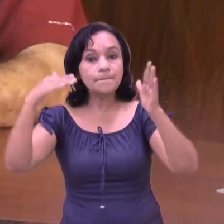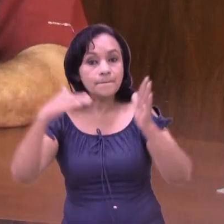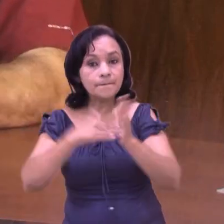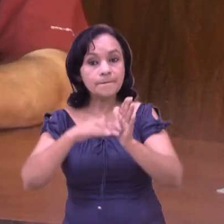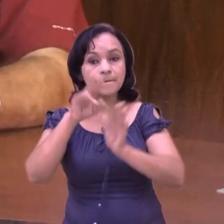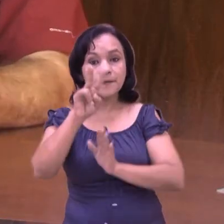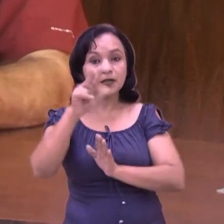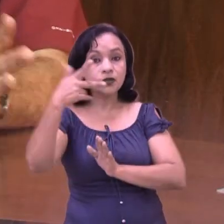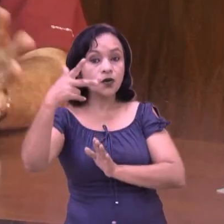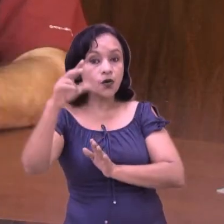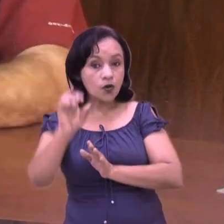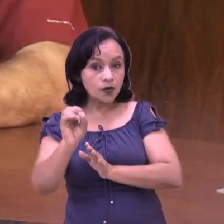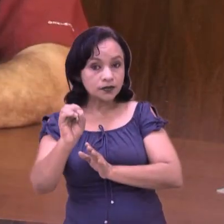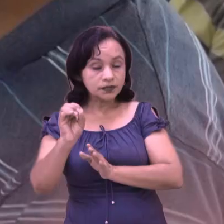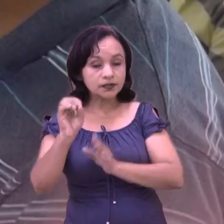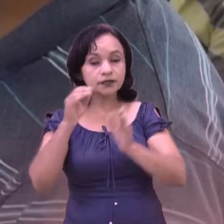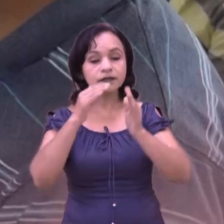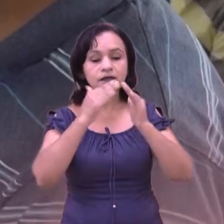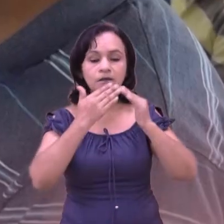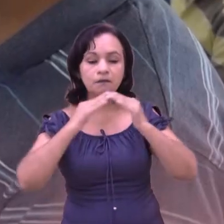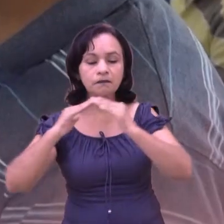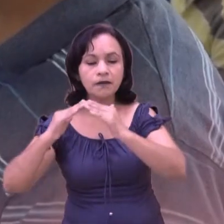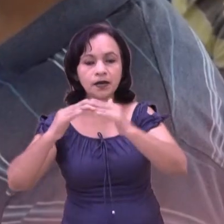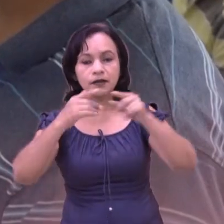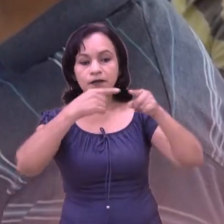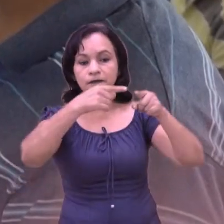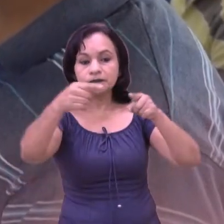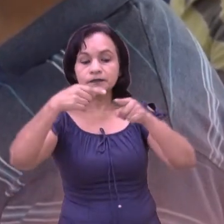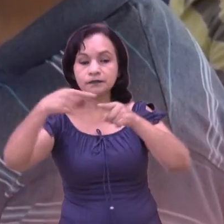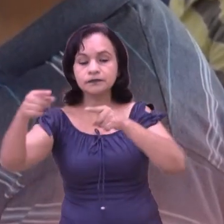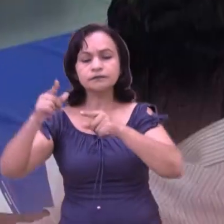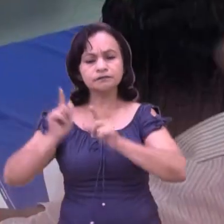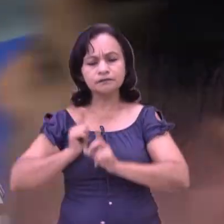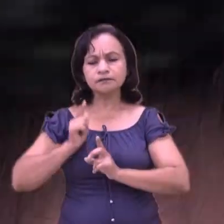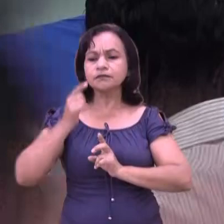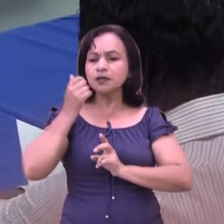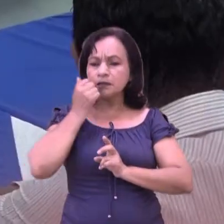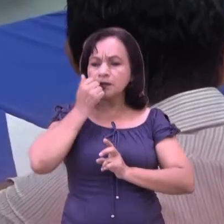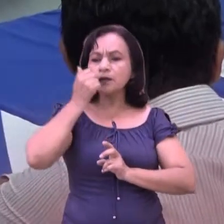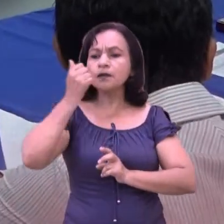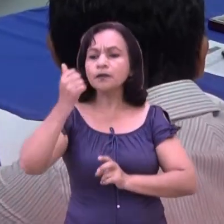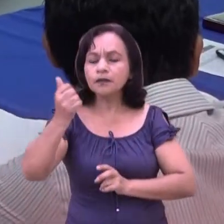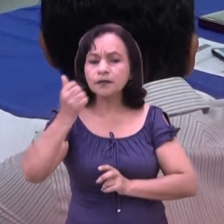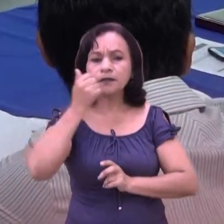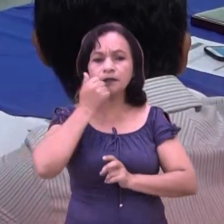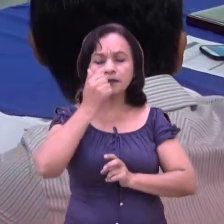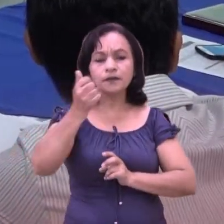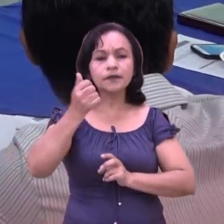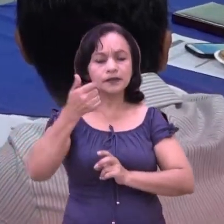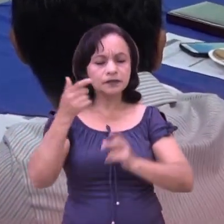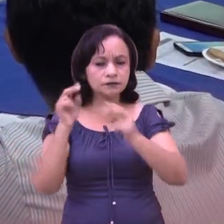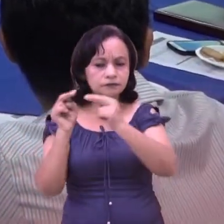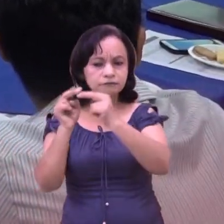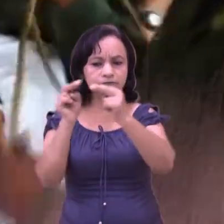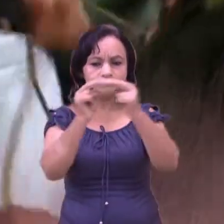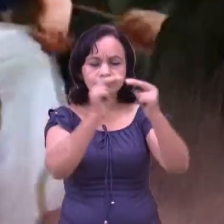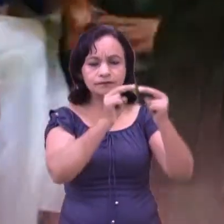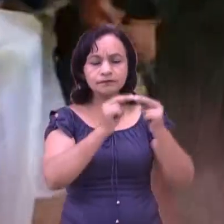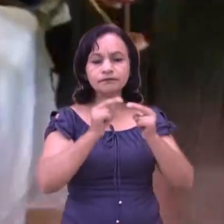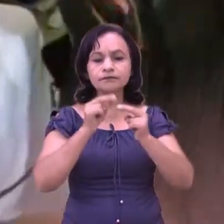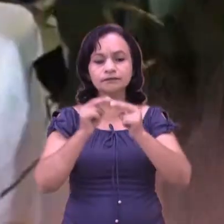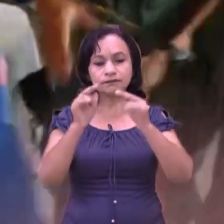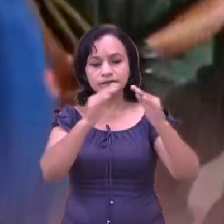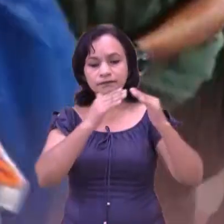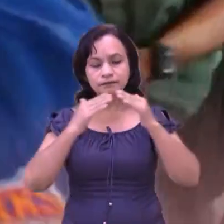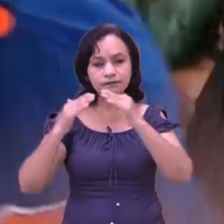territorios, comunidades y barrios, y estamos en constante comunicación. Hay un engranaje de la comunidad con el